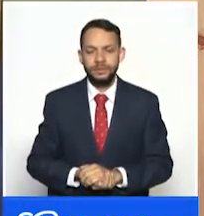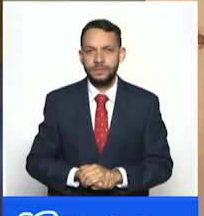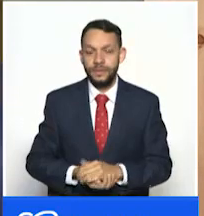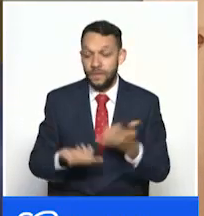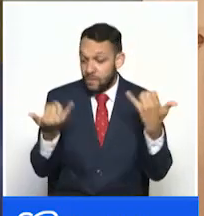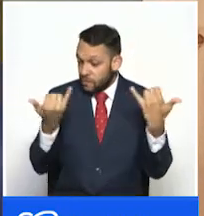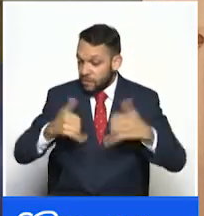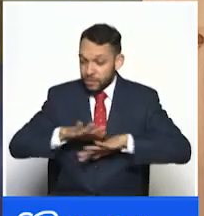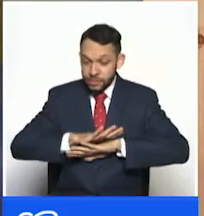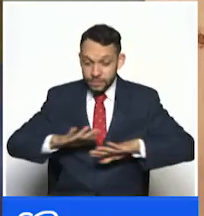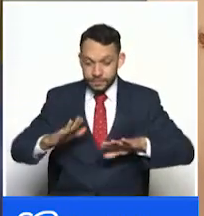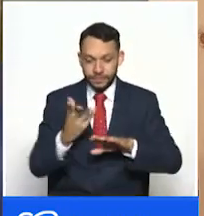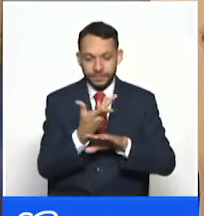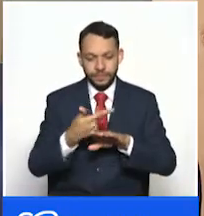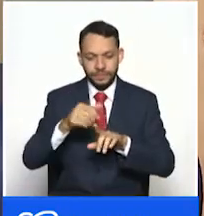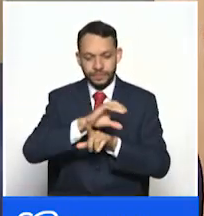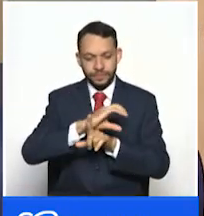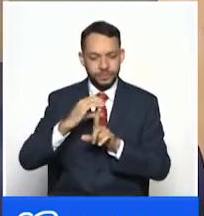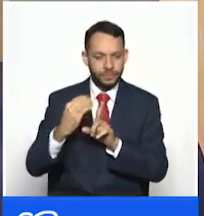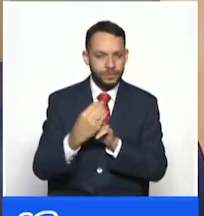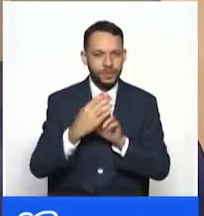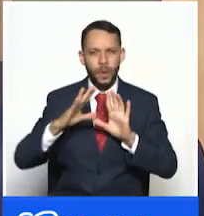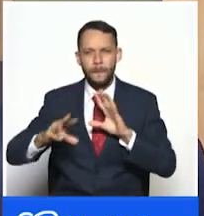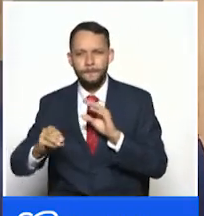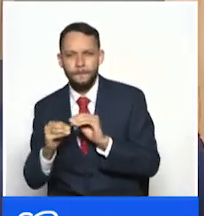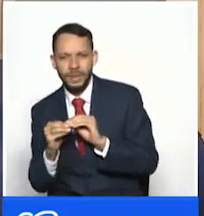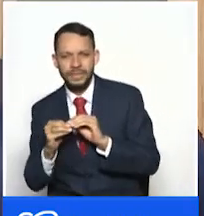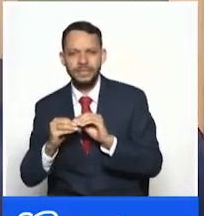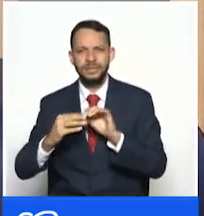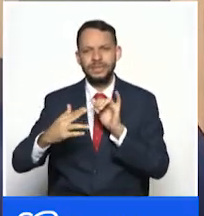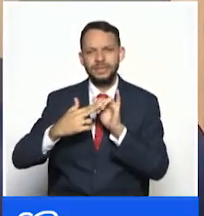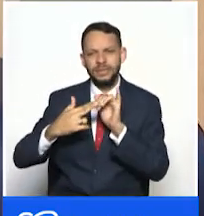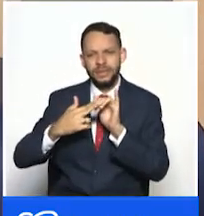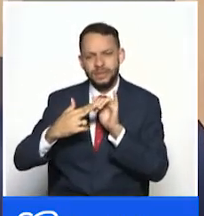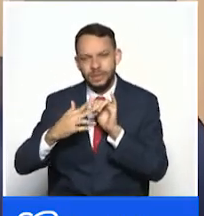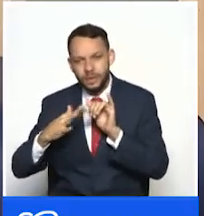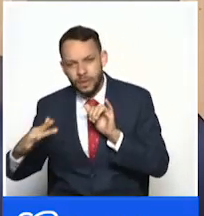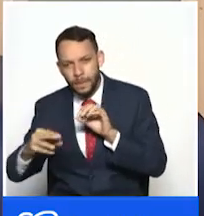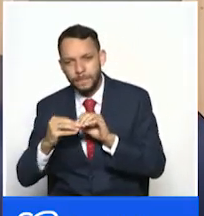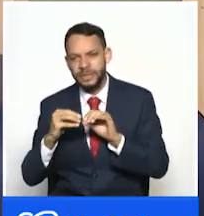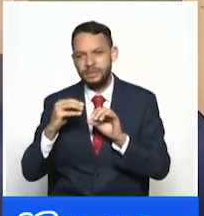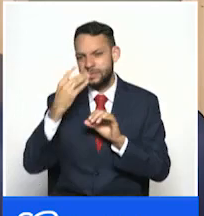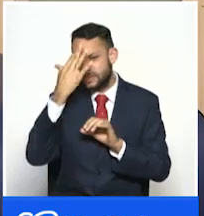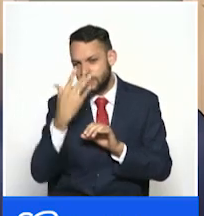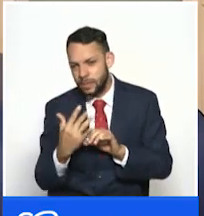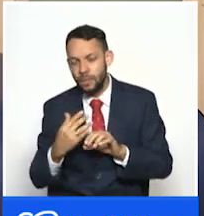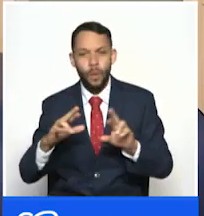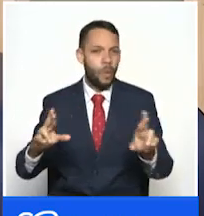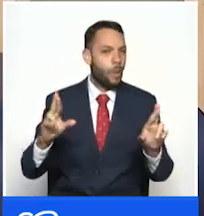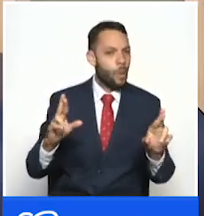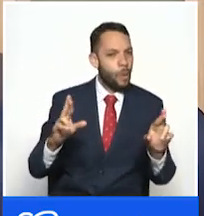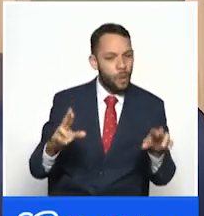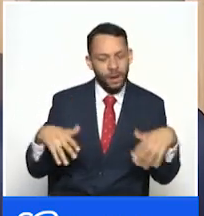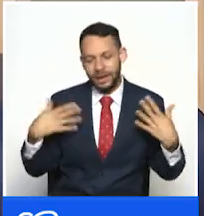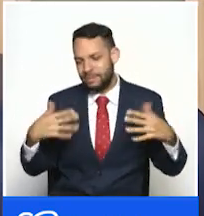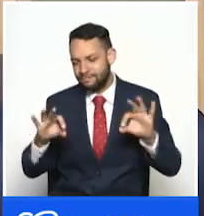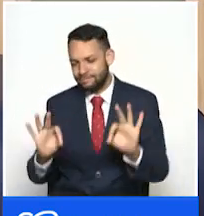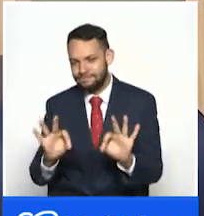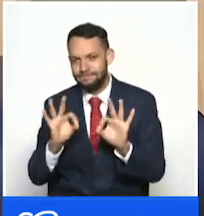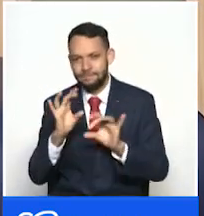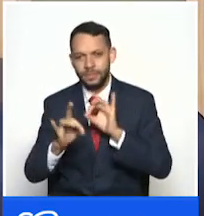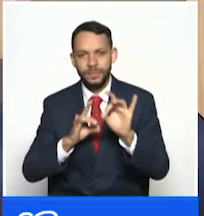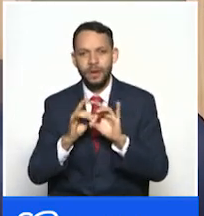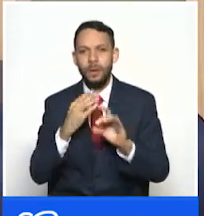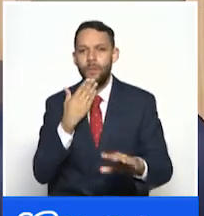hasta aquí todas las novedades que tienen que ver con el mundo del espectáculo de las redes sociales yo espero que ustedes hayan pasado un excelente fin de semana